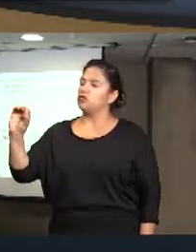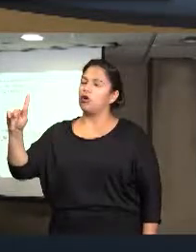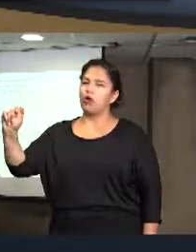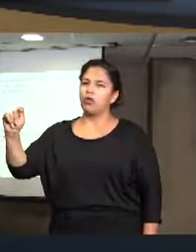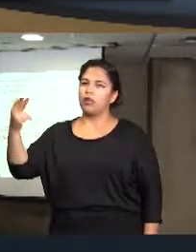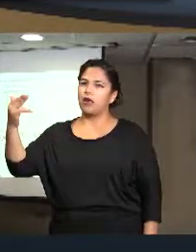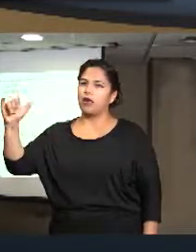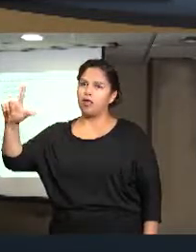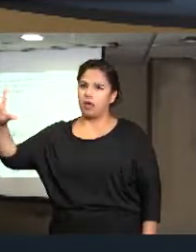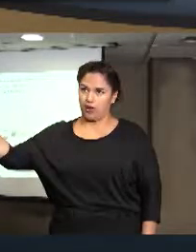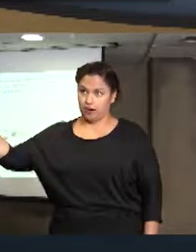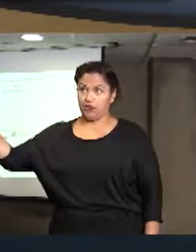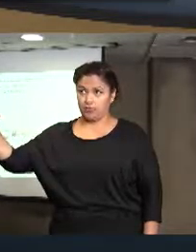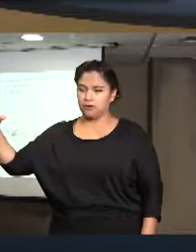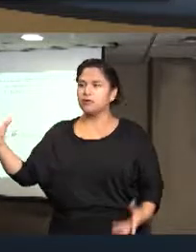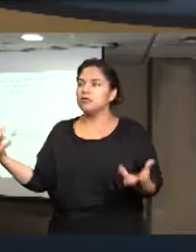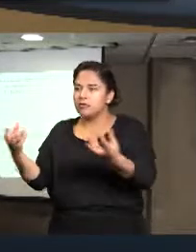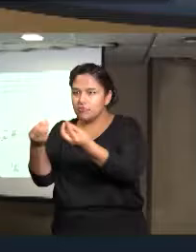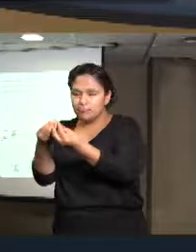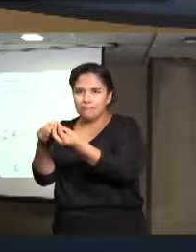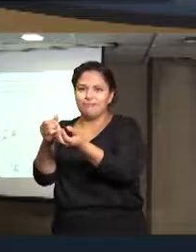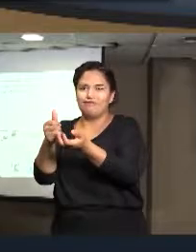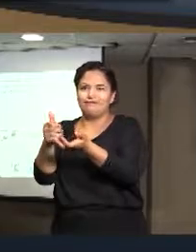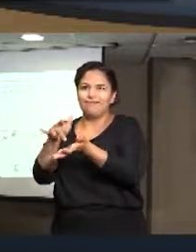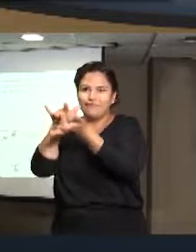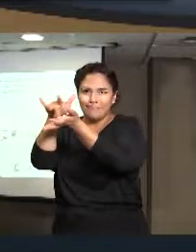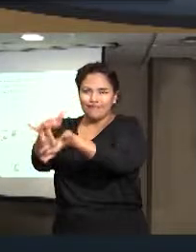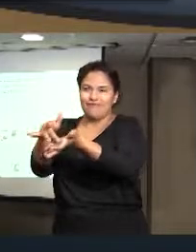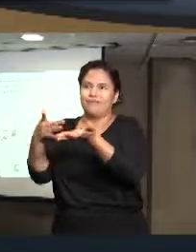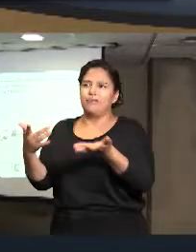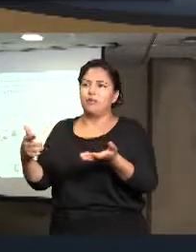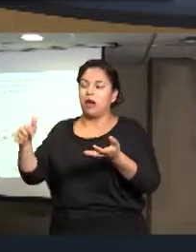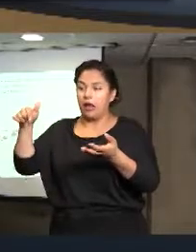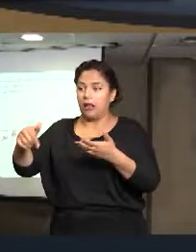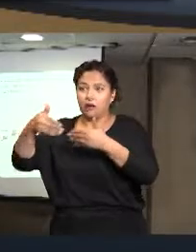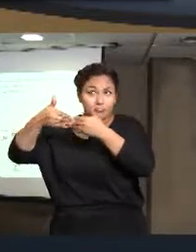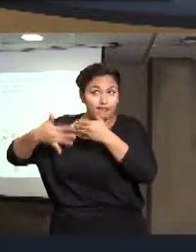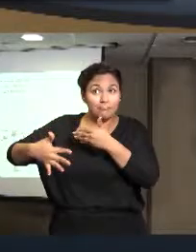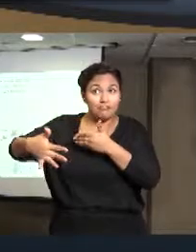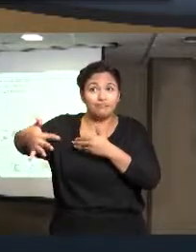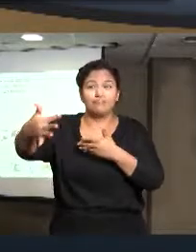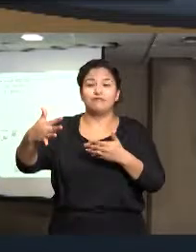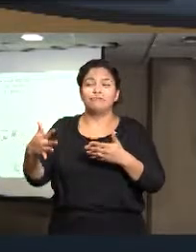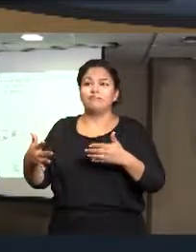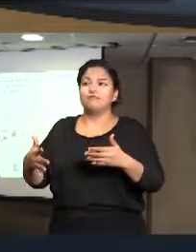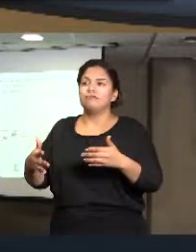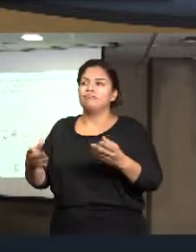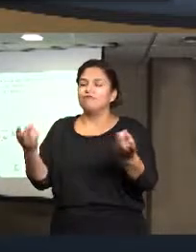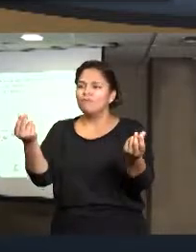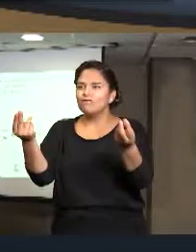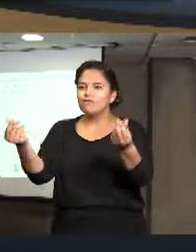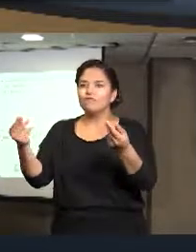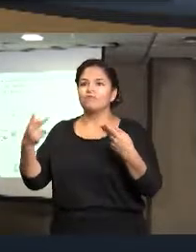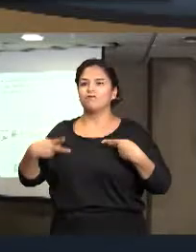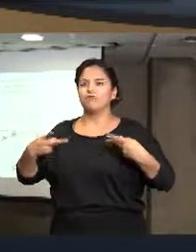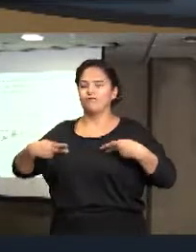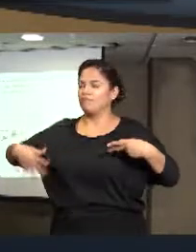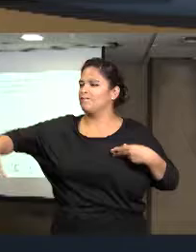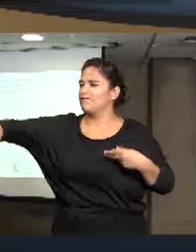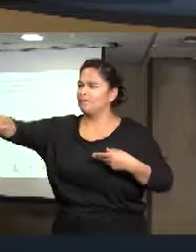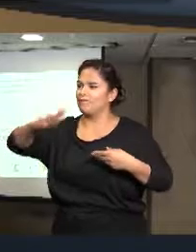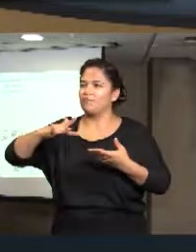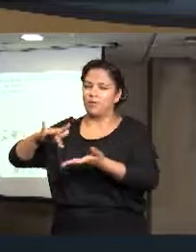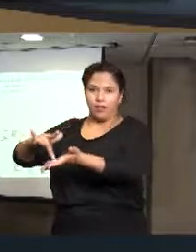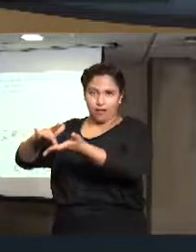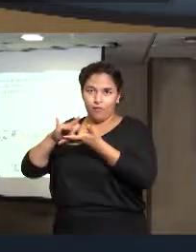movimiento, en esta jornada en la que contamos con la participación de ciudadanos, porque lo que queremos